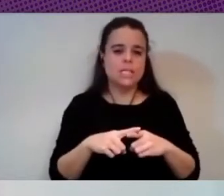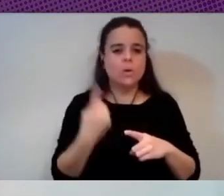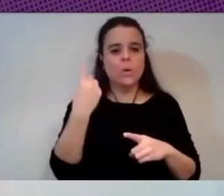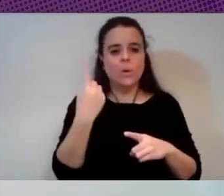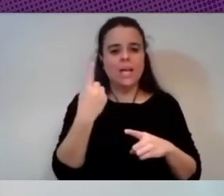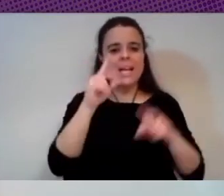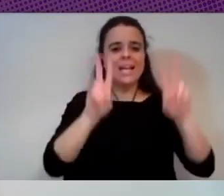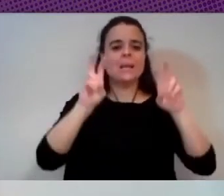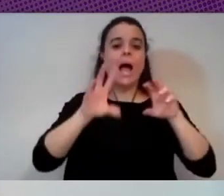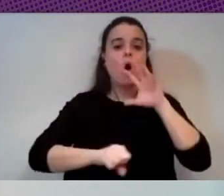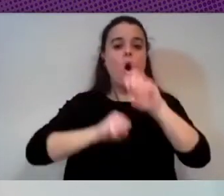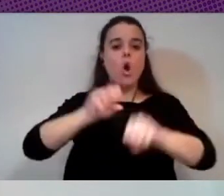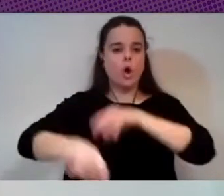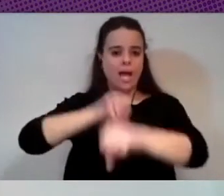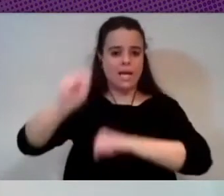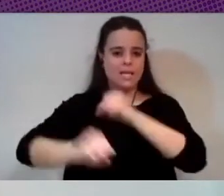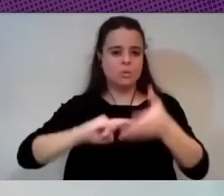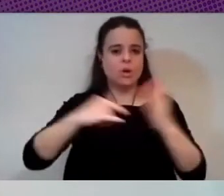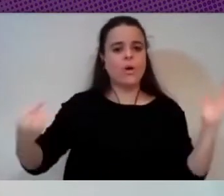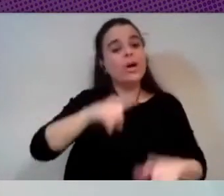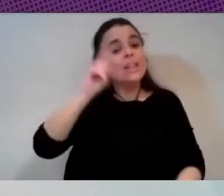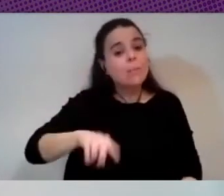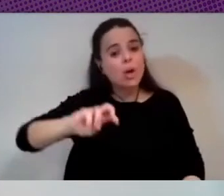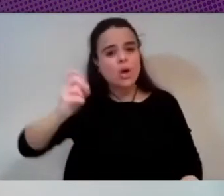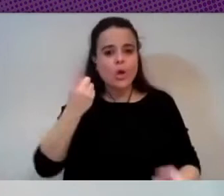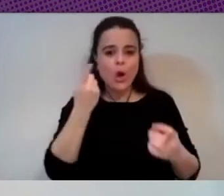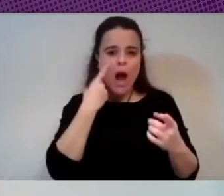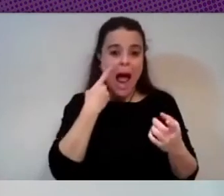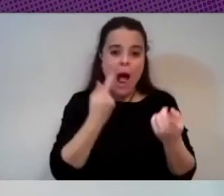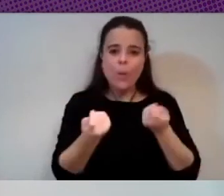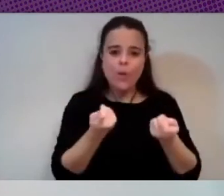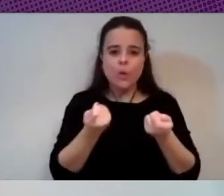colonialismo tecnológico y otra es cómo hacemos esta auditoría interdisciplinar